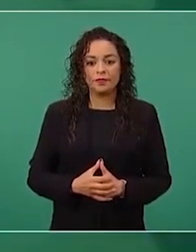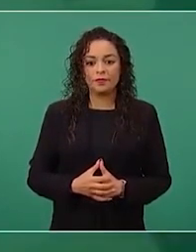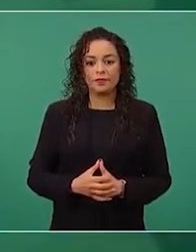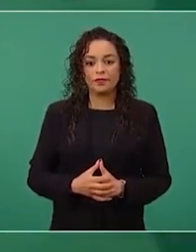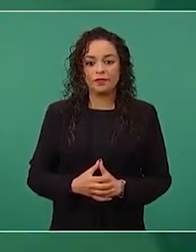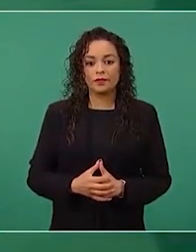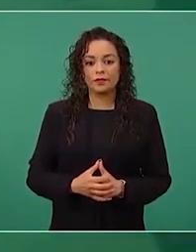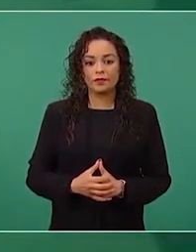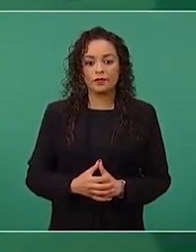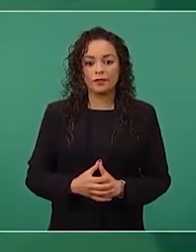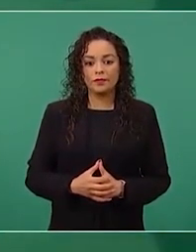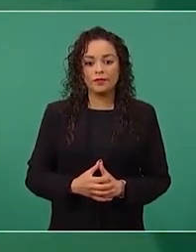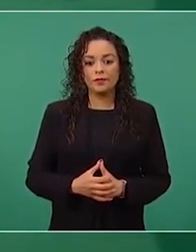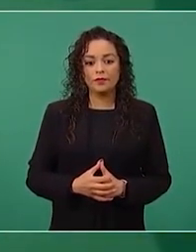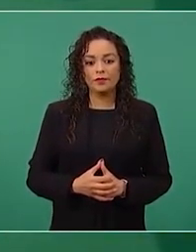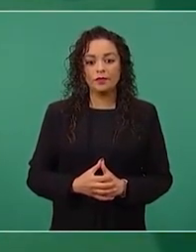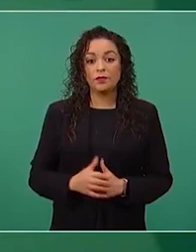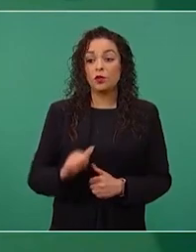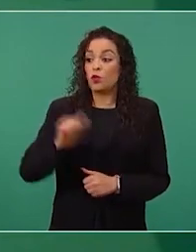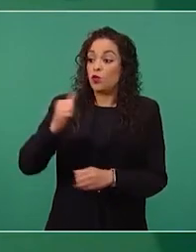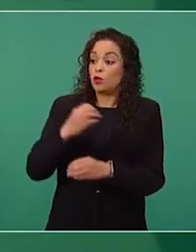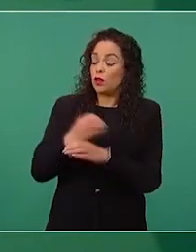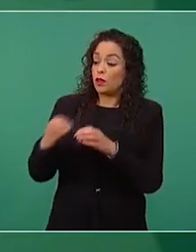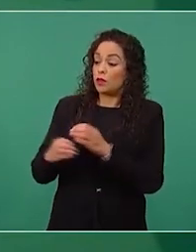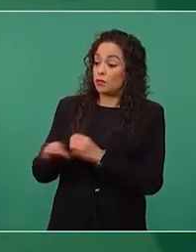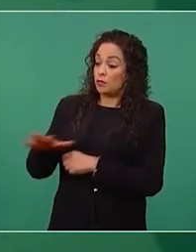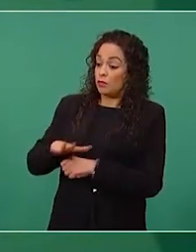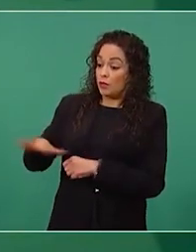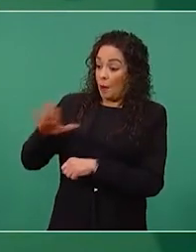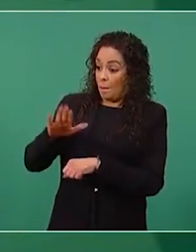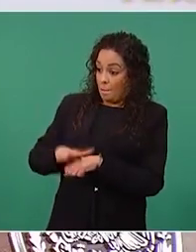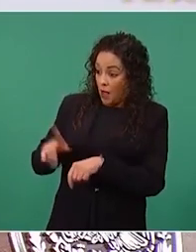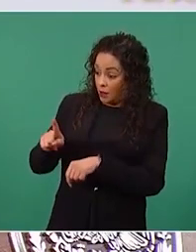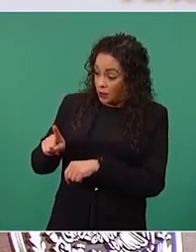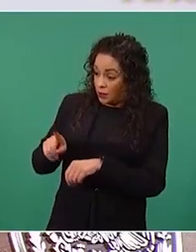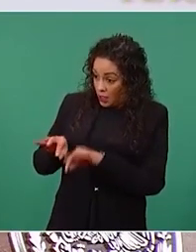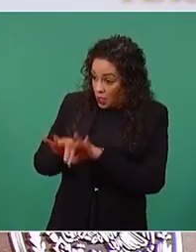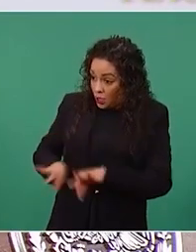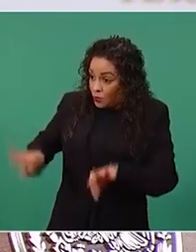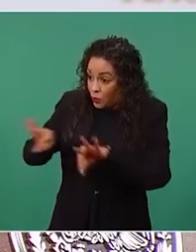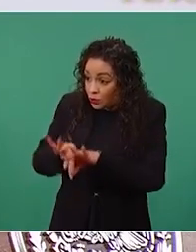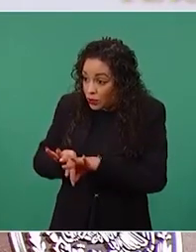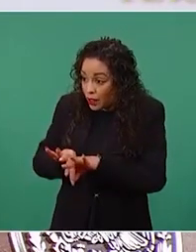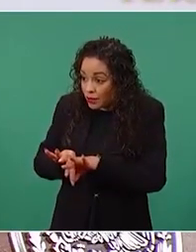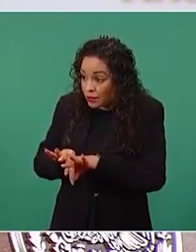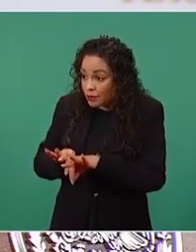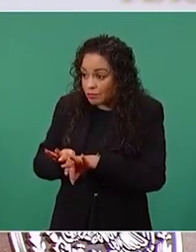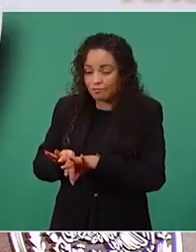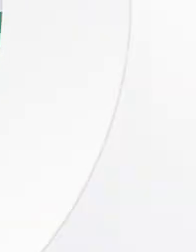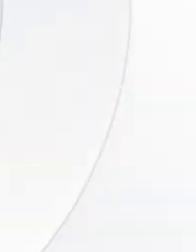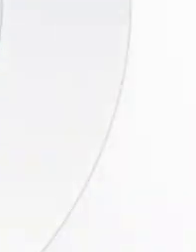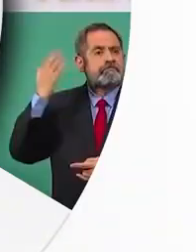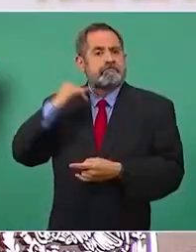ya no es ese poderoso caballero don dinero